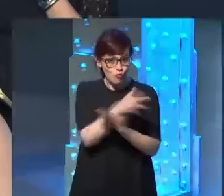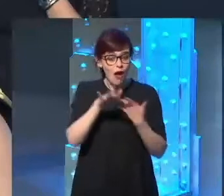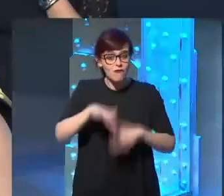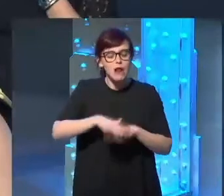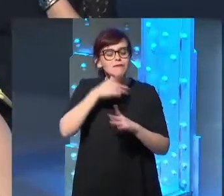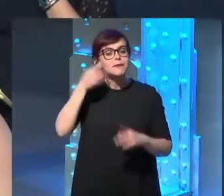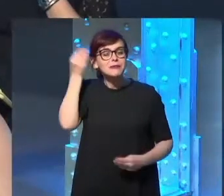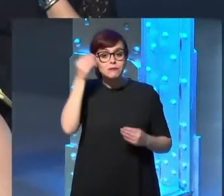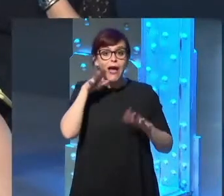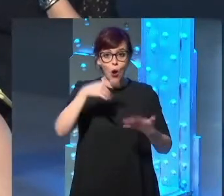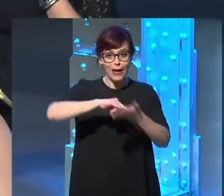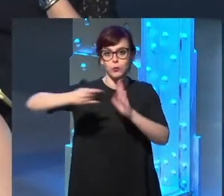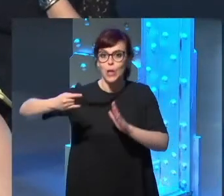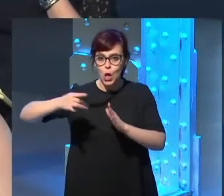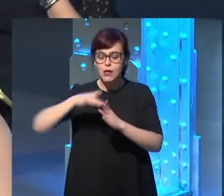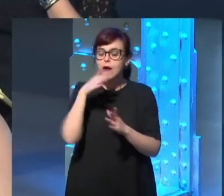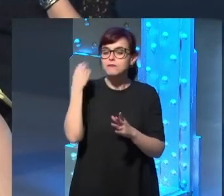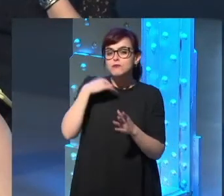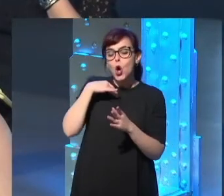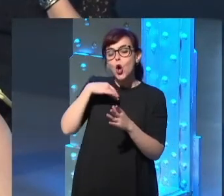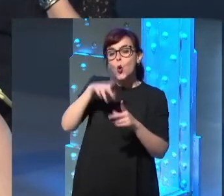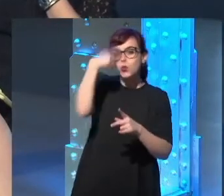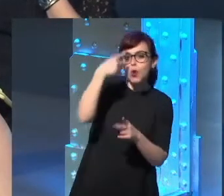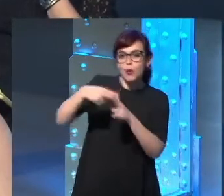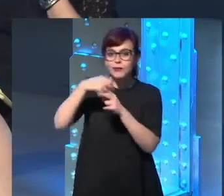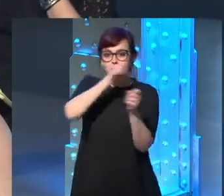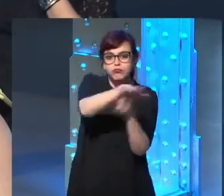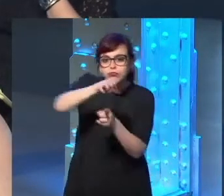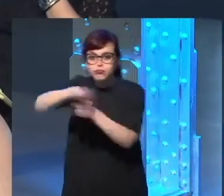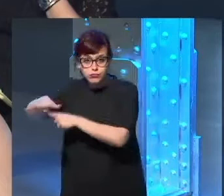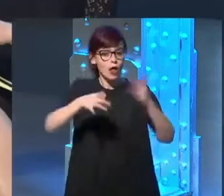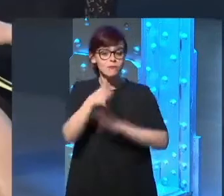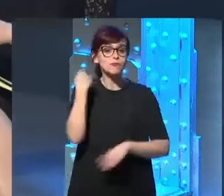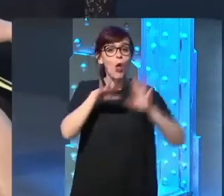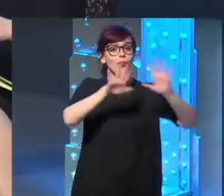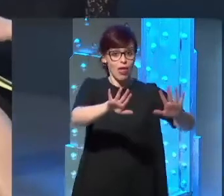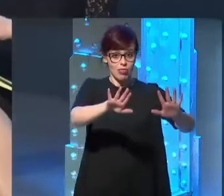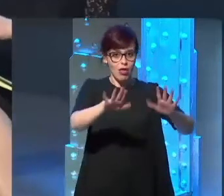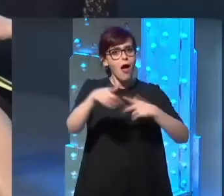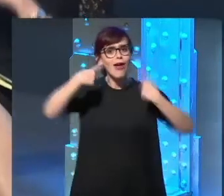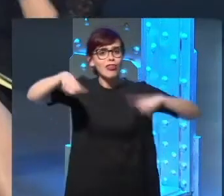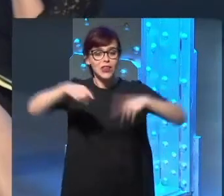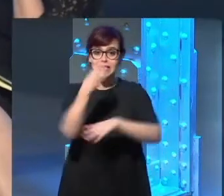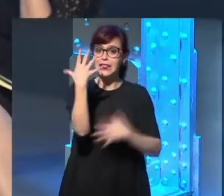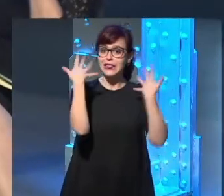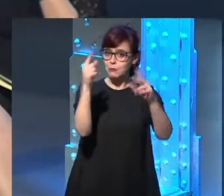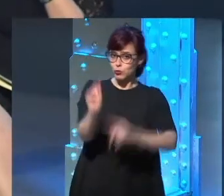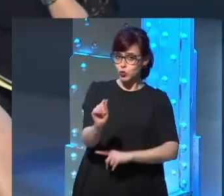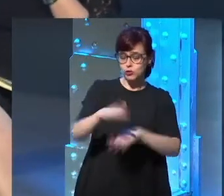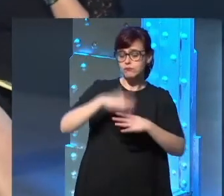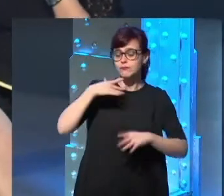tecnología a la cultura y a la política, pero los 60 son hijos también de la transformación cultural. O sea, que la tecnología conformó la cultura.